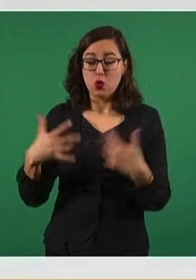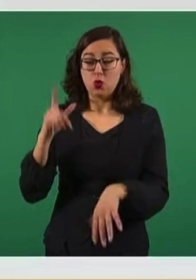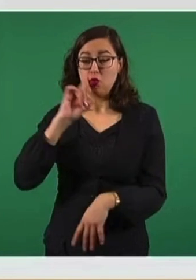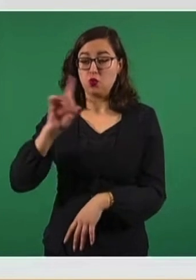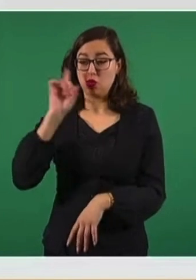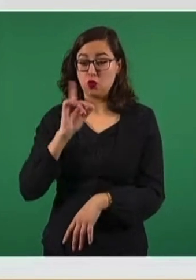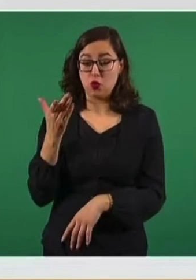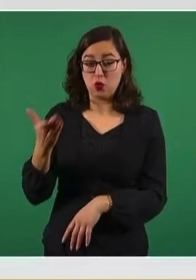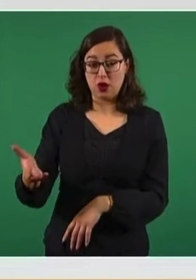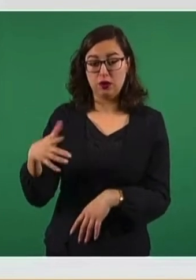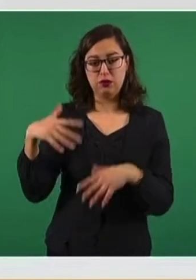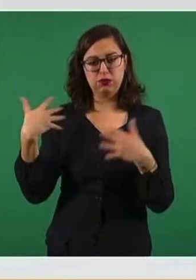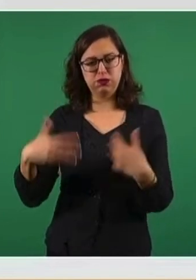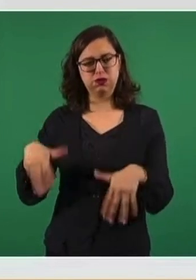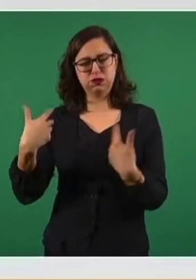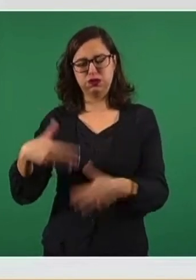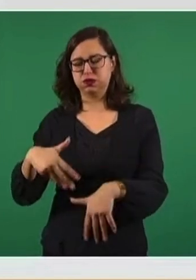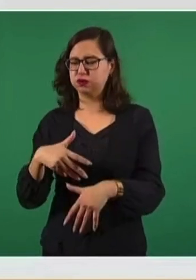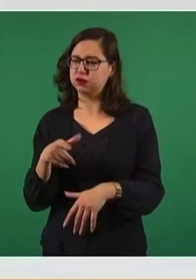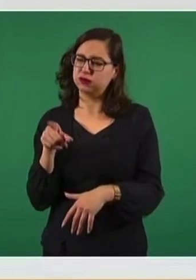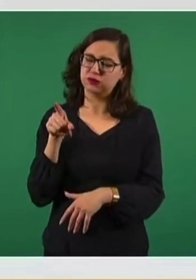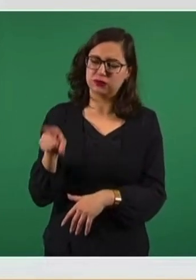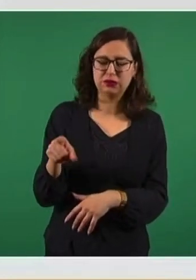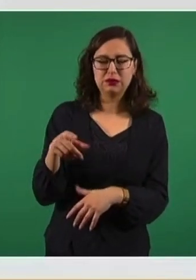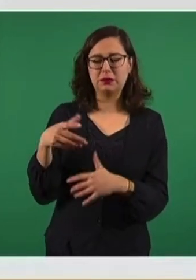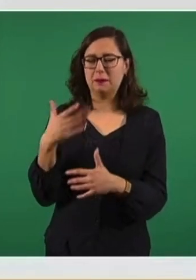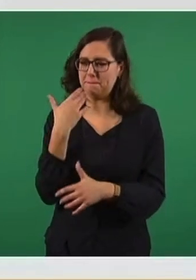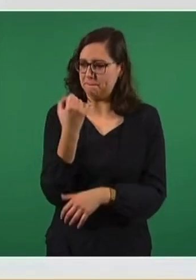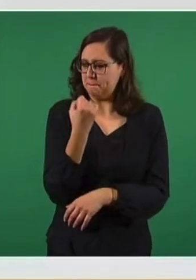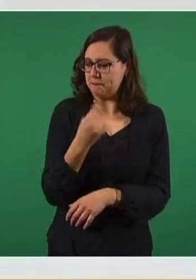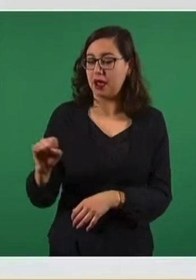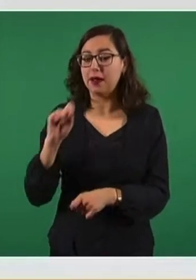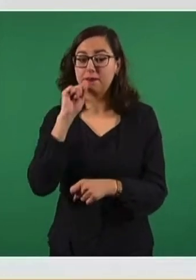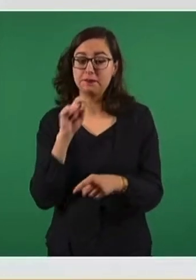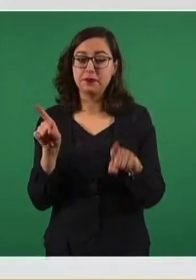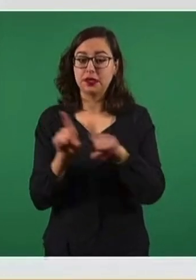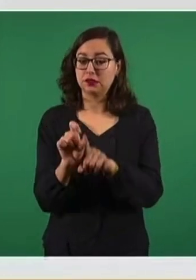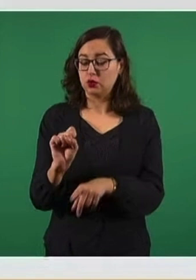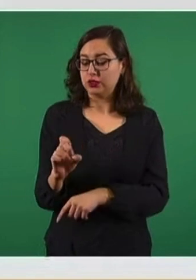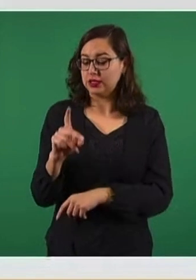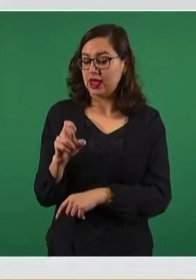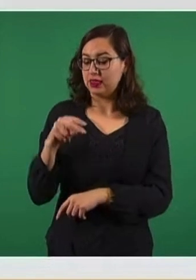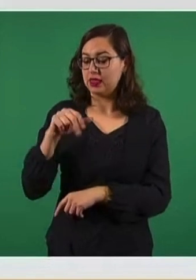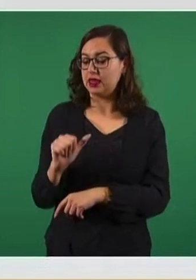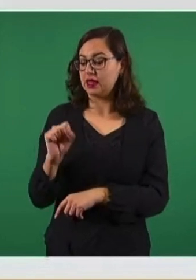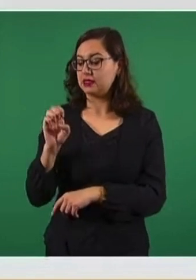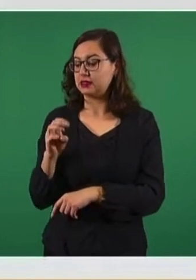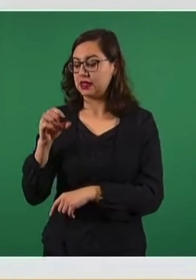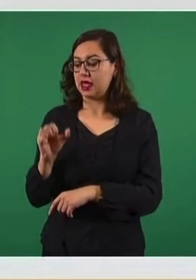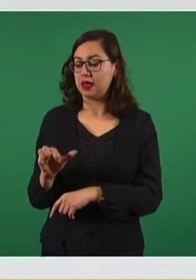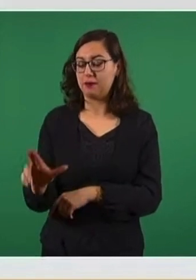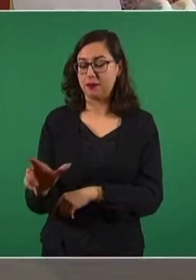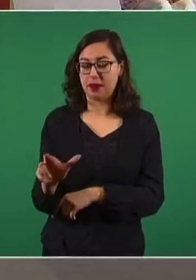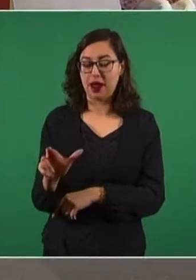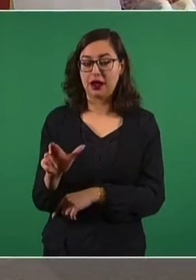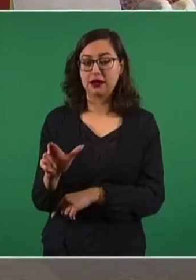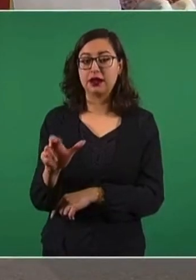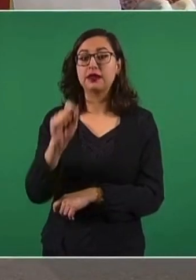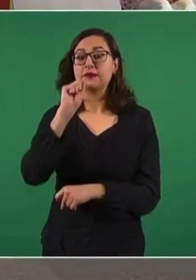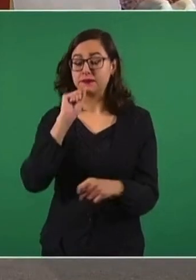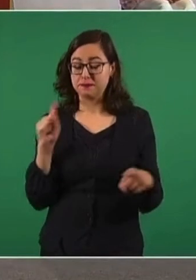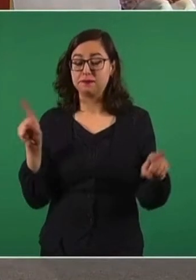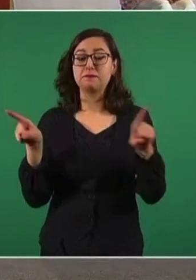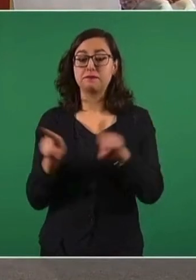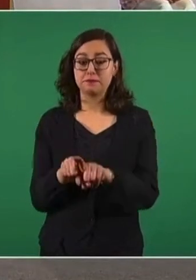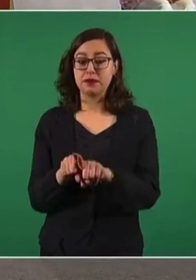así como funcionarios de Sedena, Semar, la Secretaría de Seguridad Pública y, en forma importante,